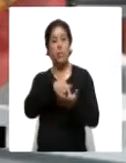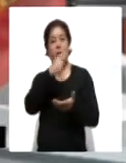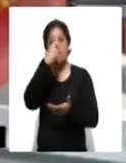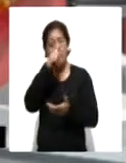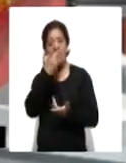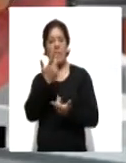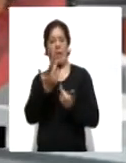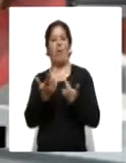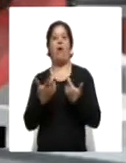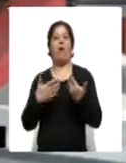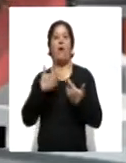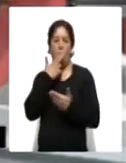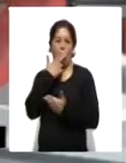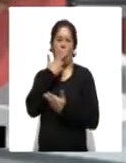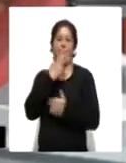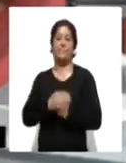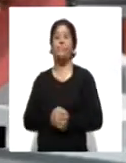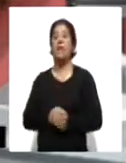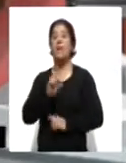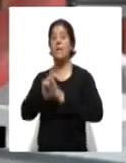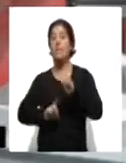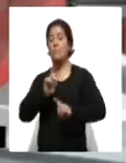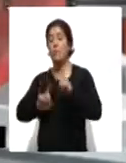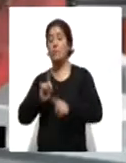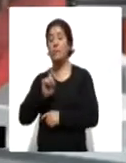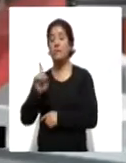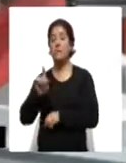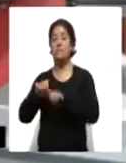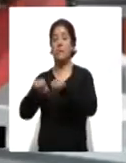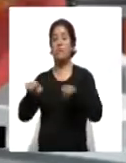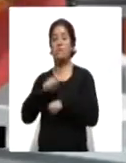además se recuperado de-19 Tlaxcala. 9